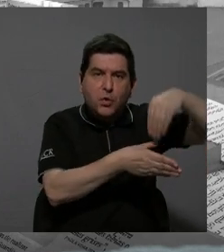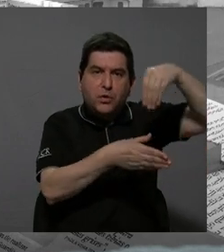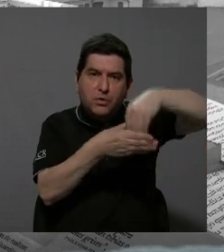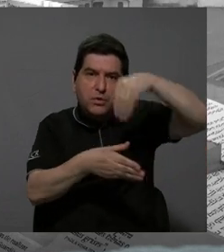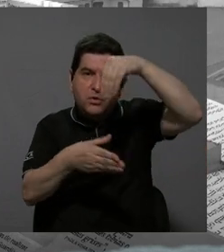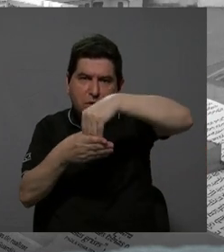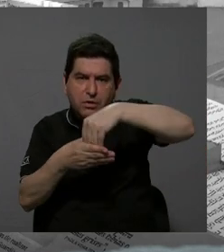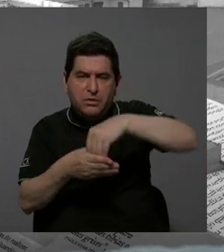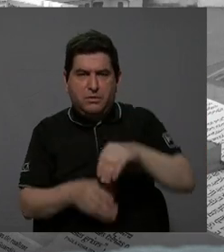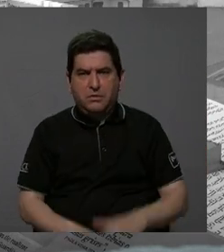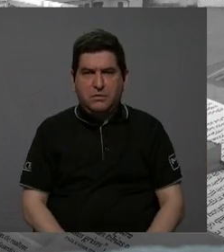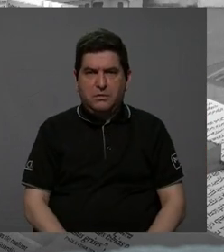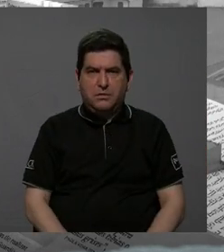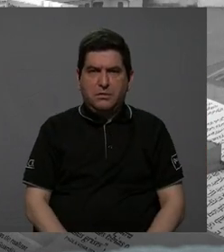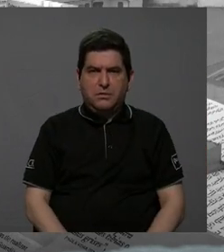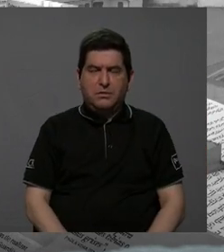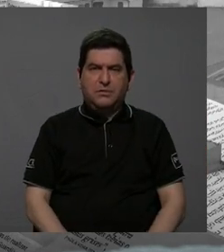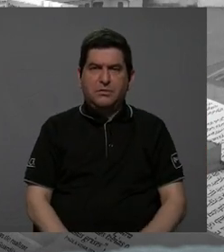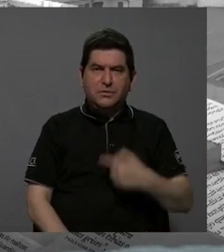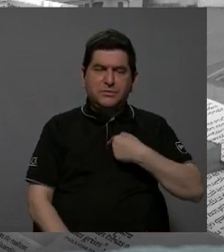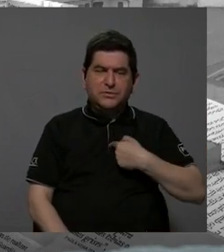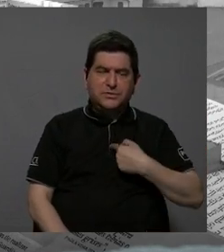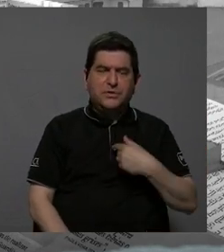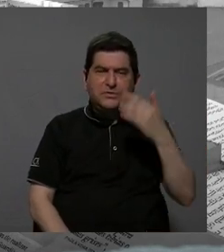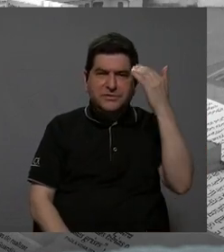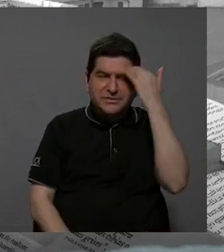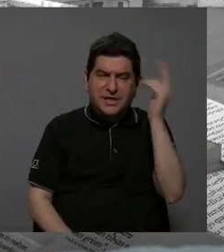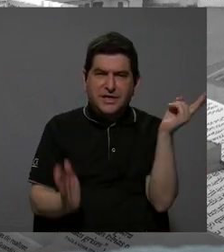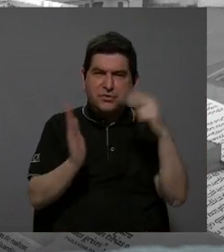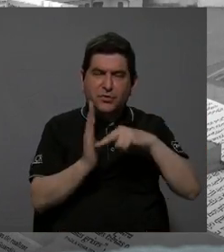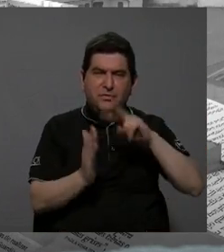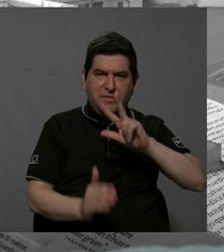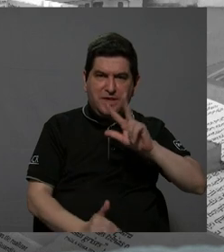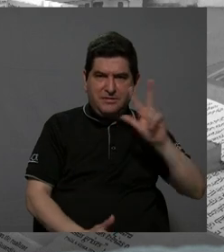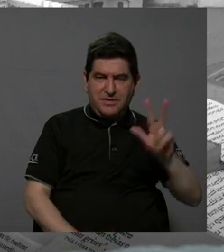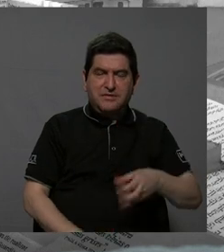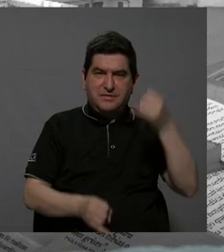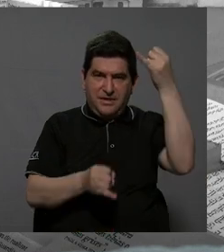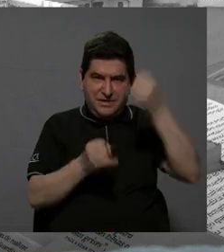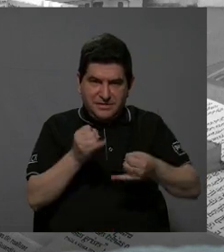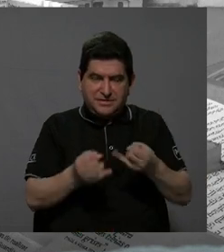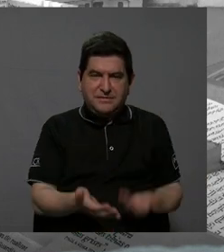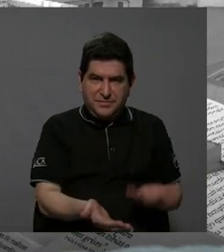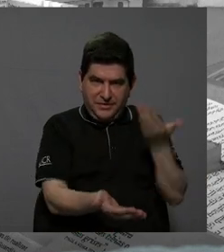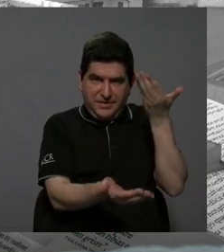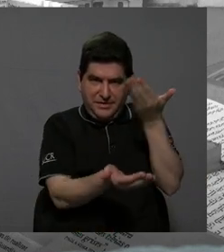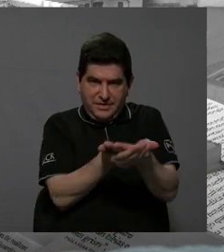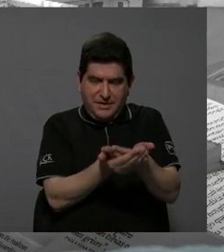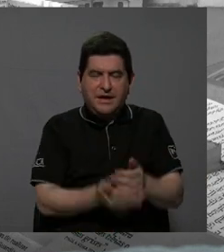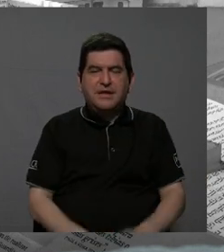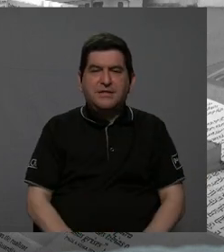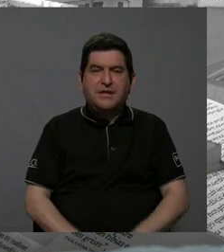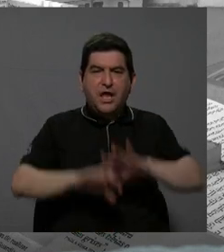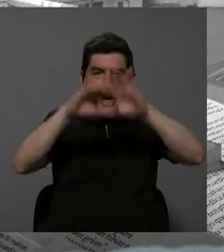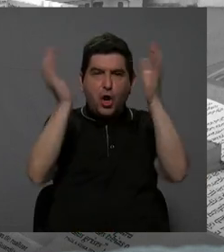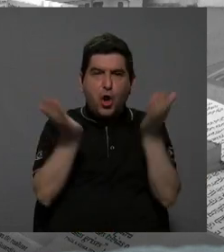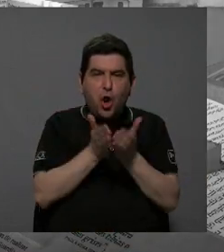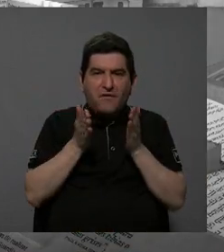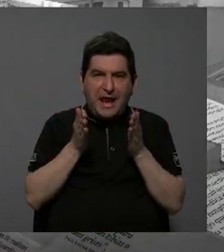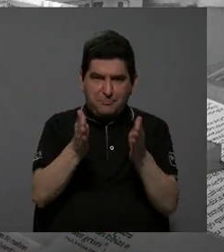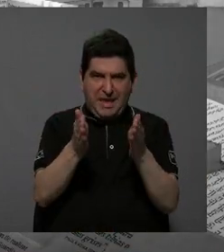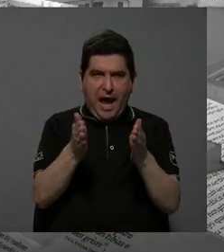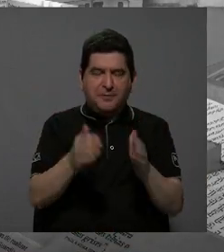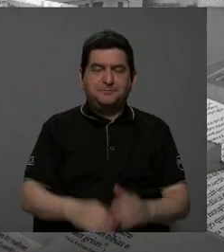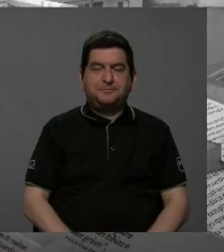lo otro. ¿Será necesario? Tengo el dato de que es el 2033 que se vence la concesión de Global Vía. Sí,